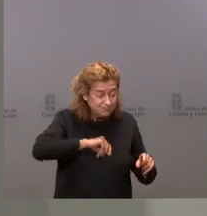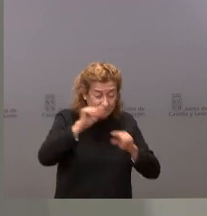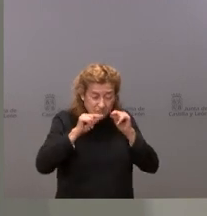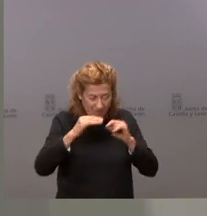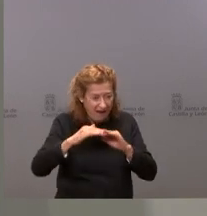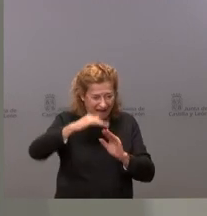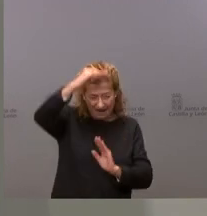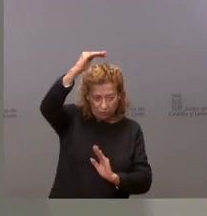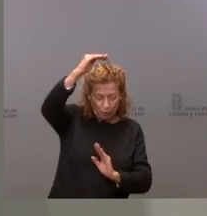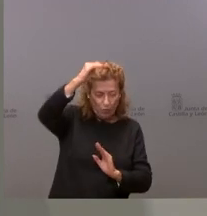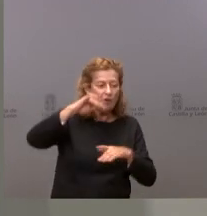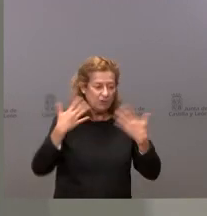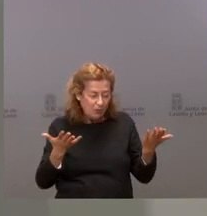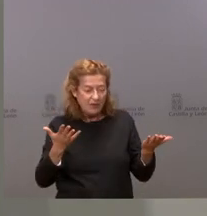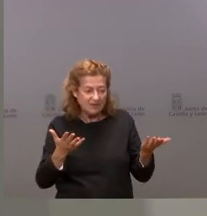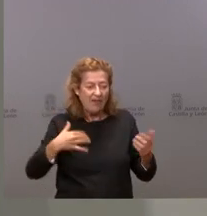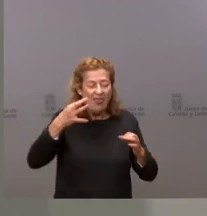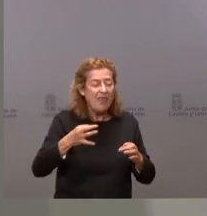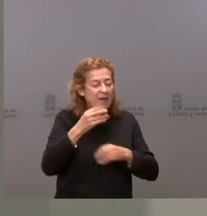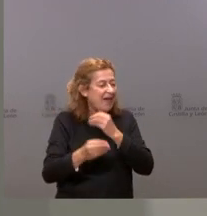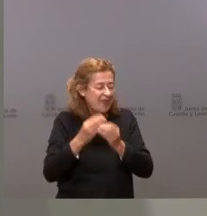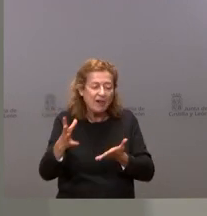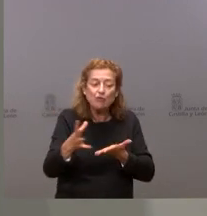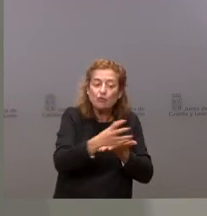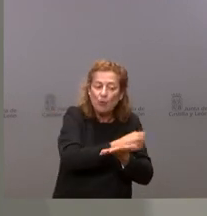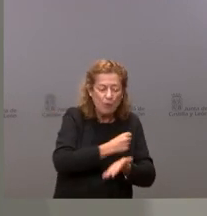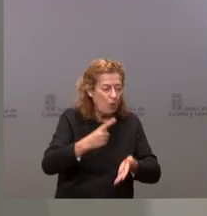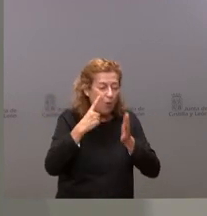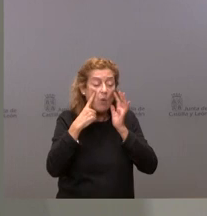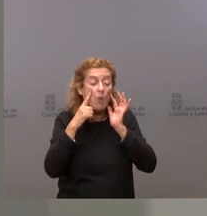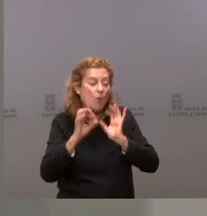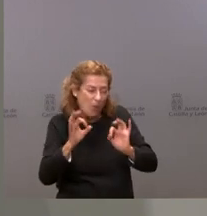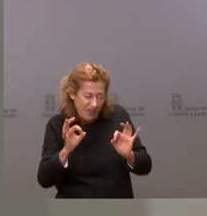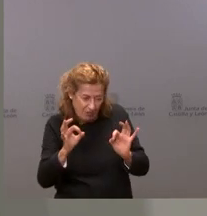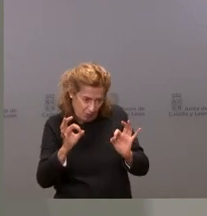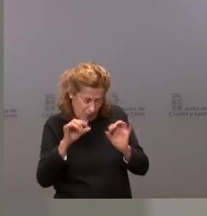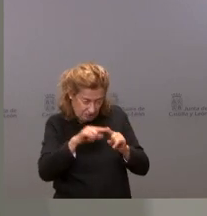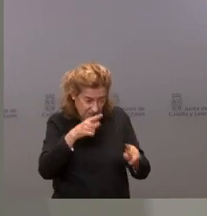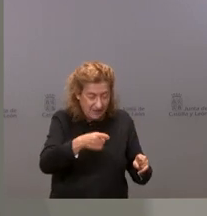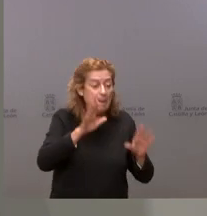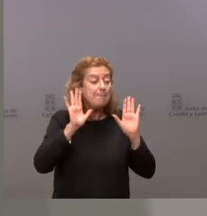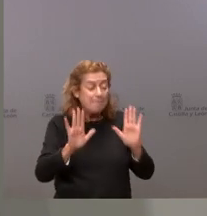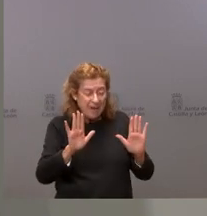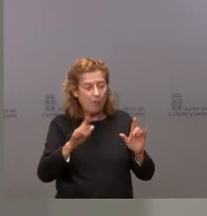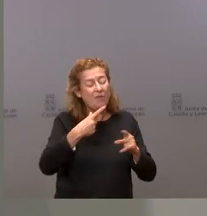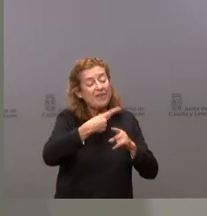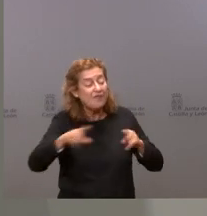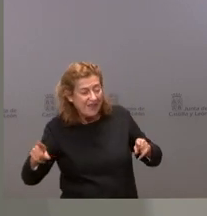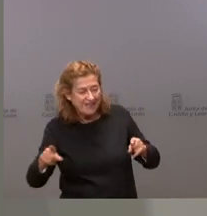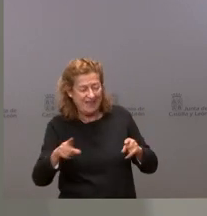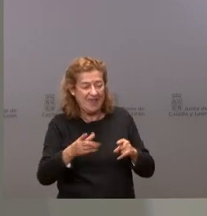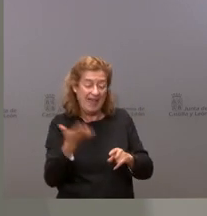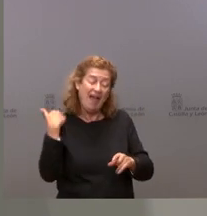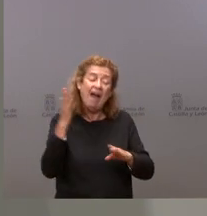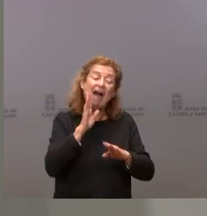es alto, lo cual lleva a extremar todo tipo de actuaciones en ese sentido, pero que, a diferencia de otras